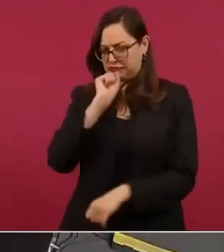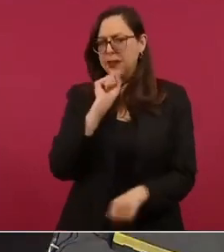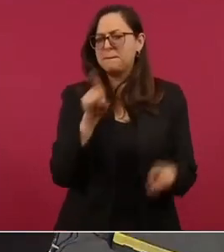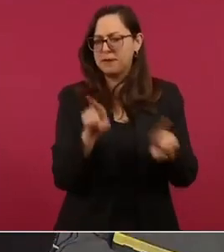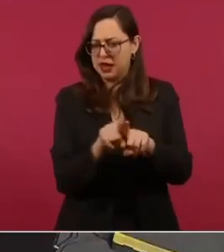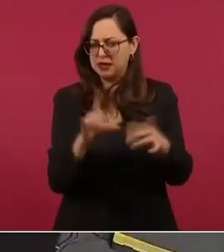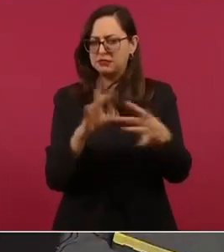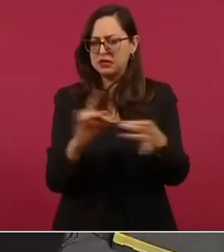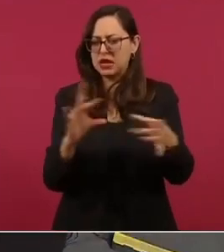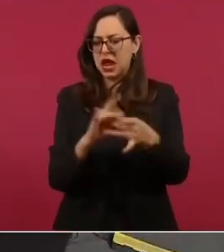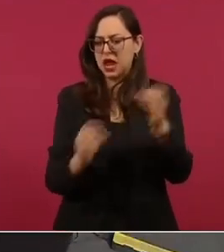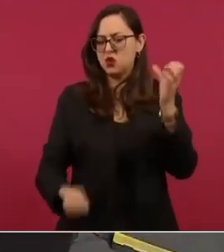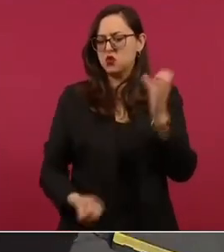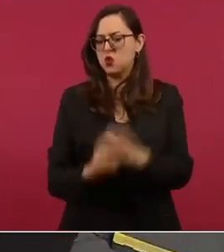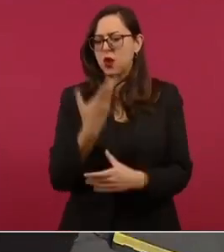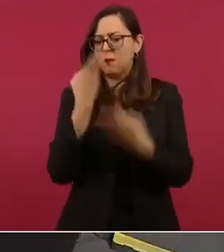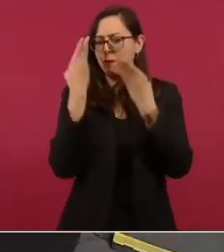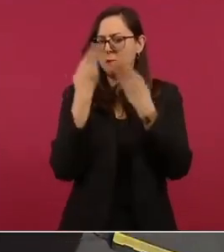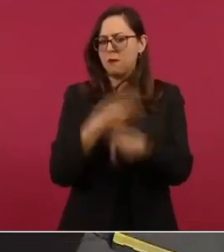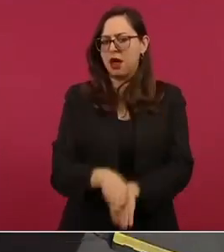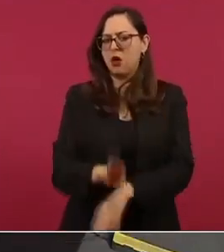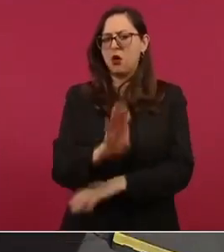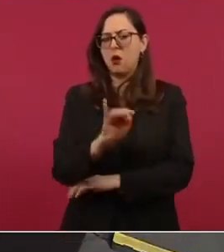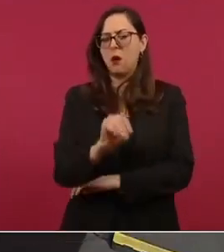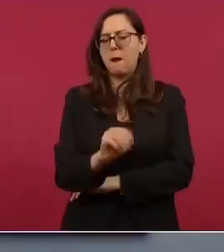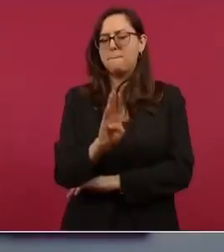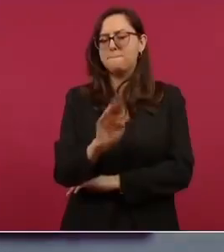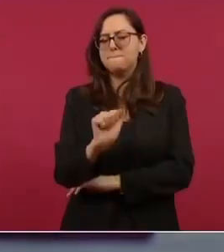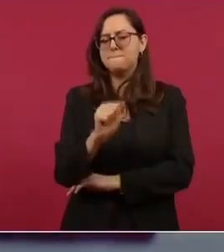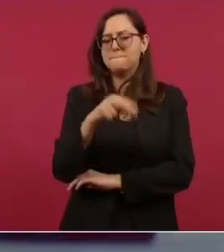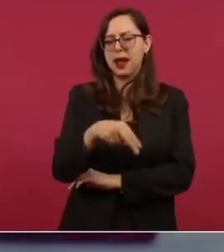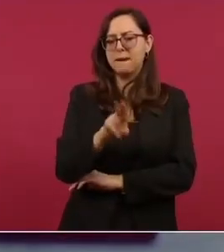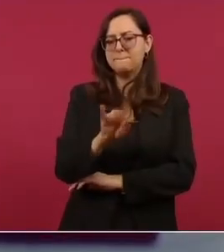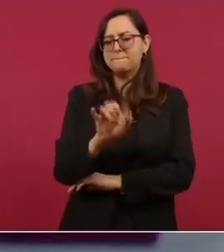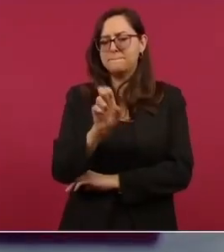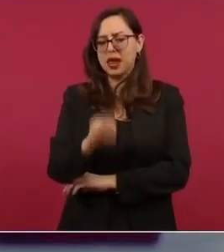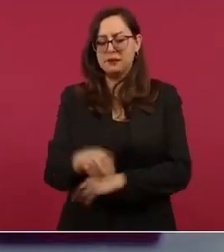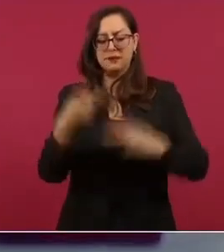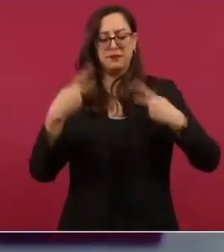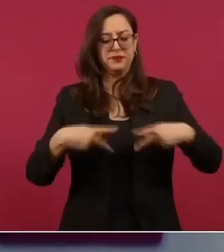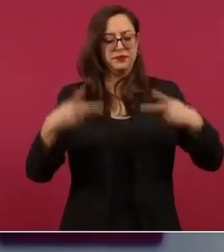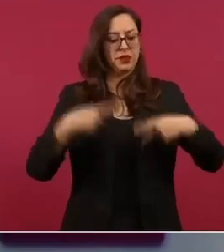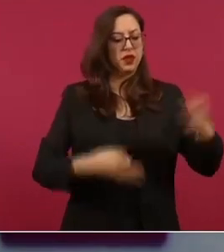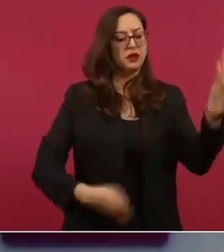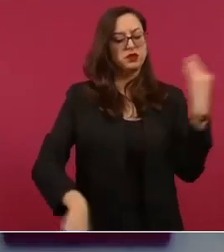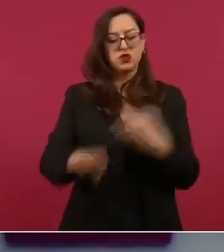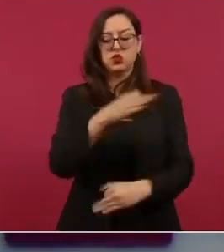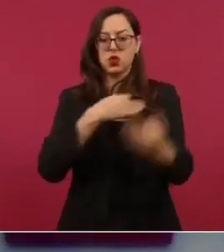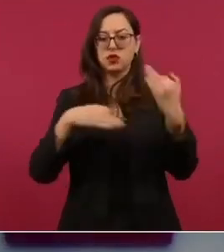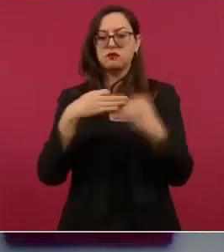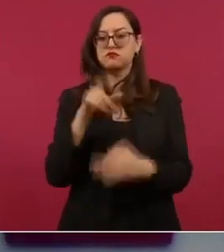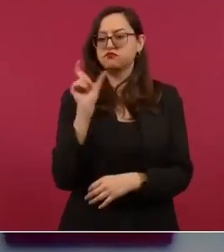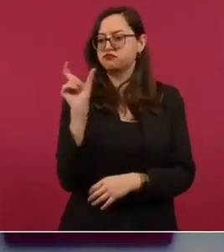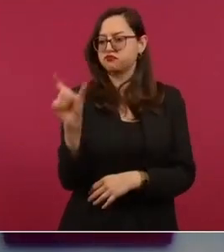todos van a tener los beneficiarios su tarjeta para que ya no haya